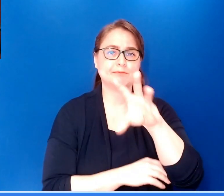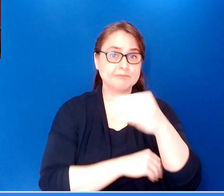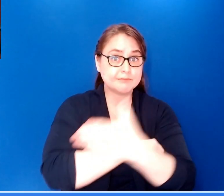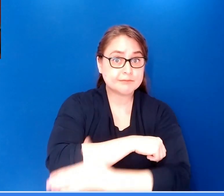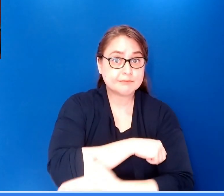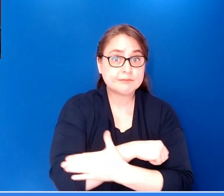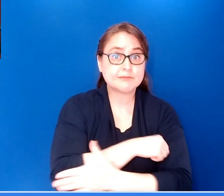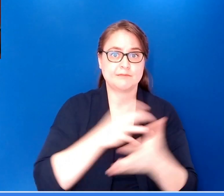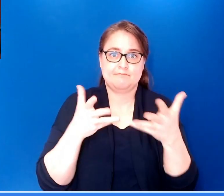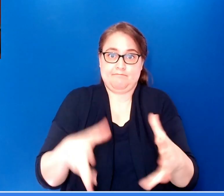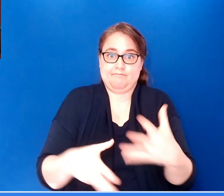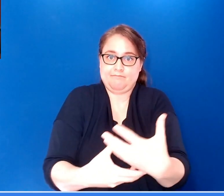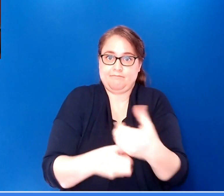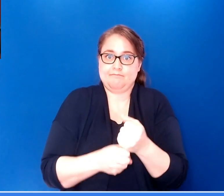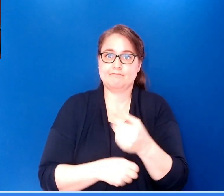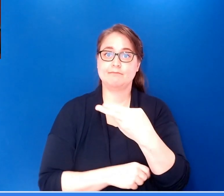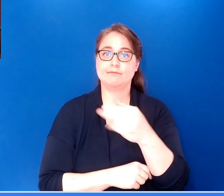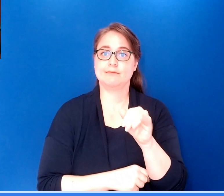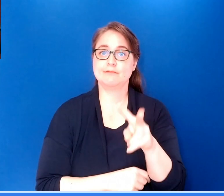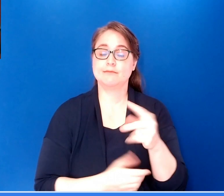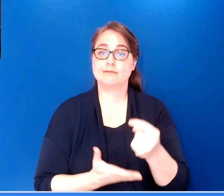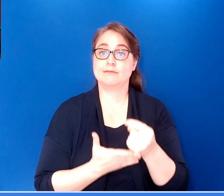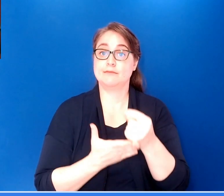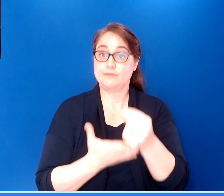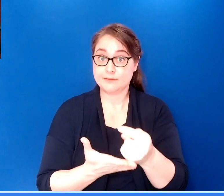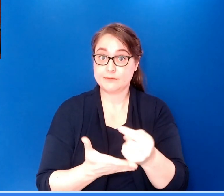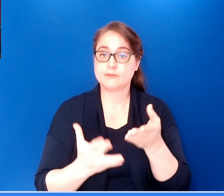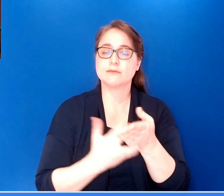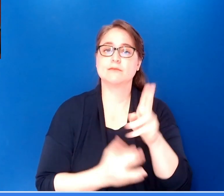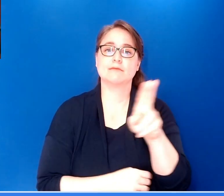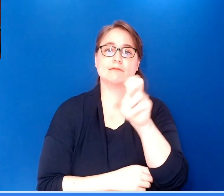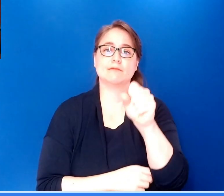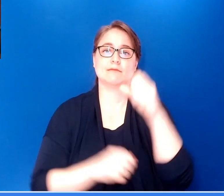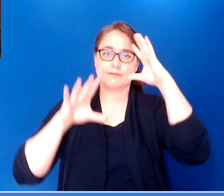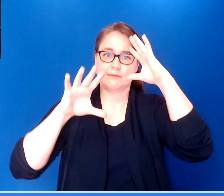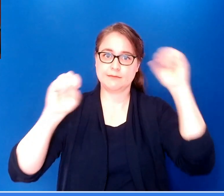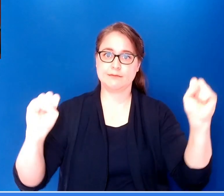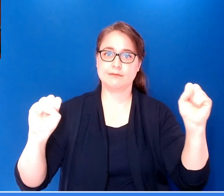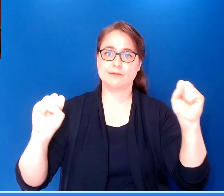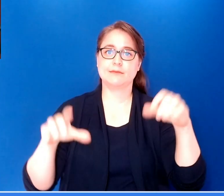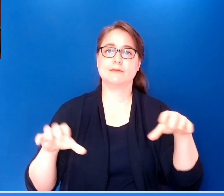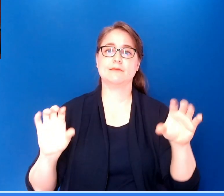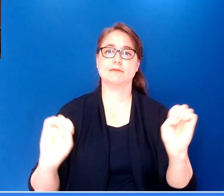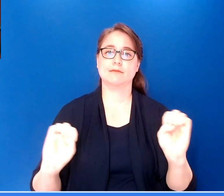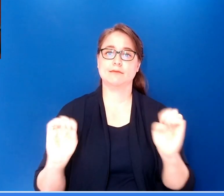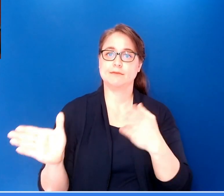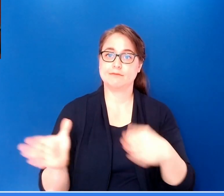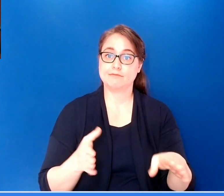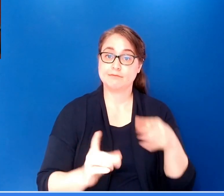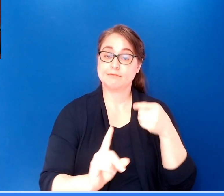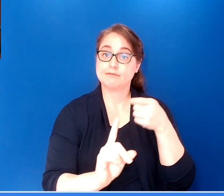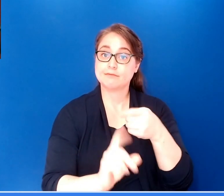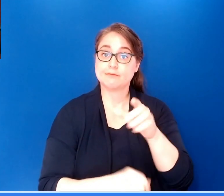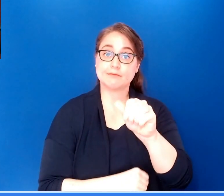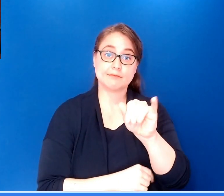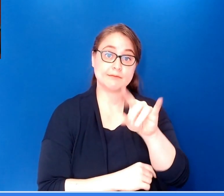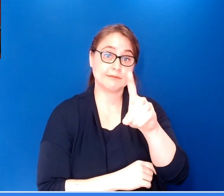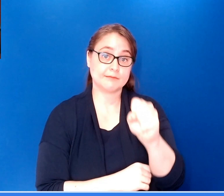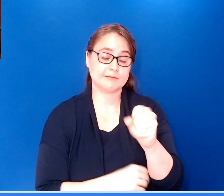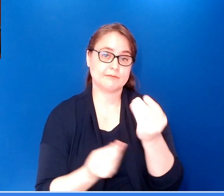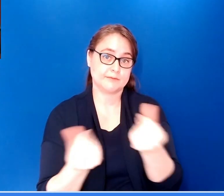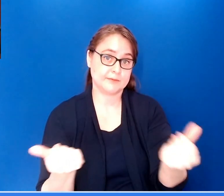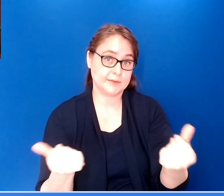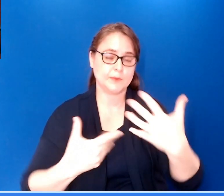tratamiento contra el VIH a través del Plan Presidencial de Emergencia para el Alivio del Sida o PEPFAR de los Estados